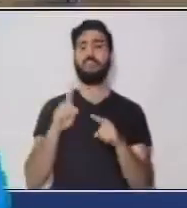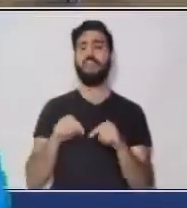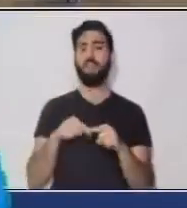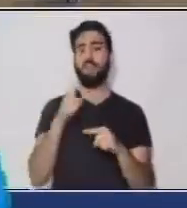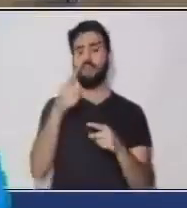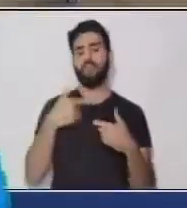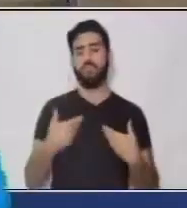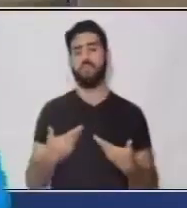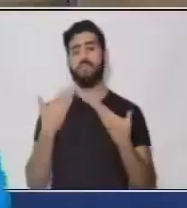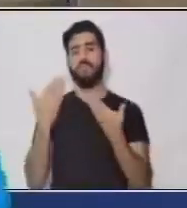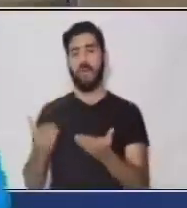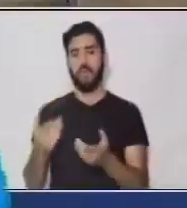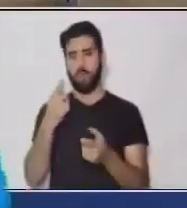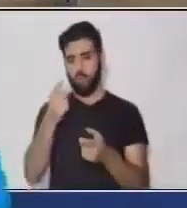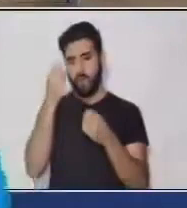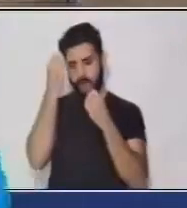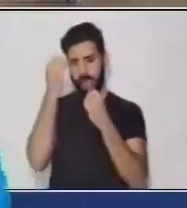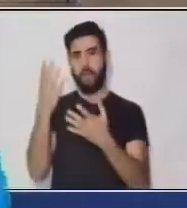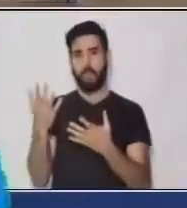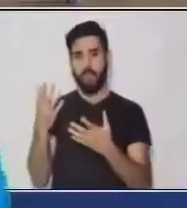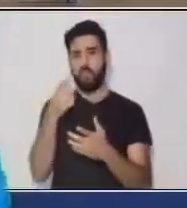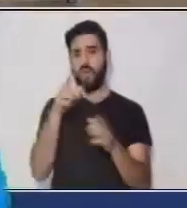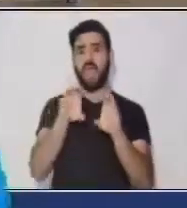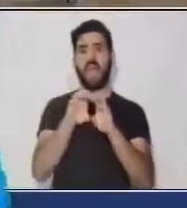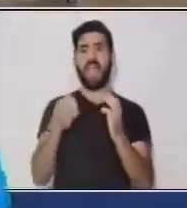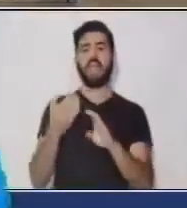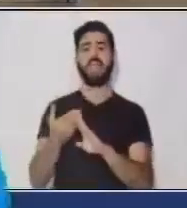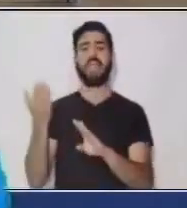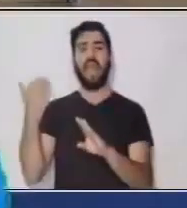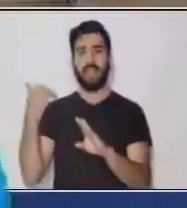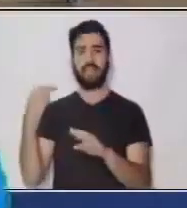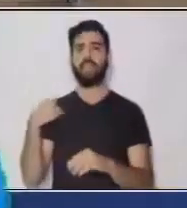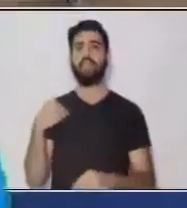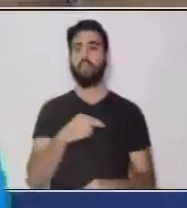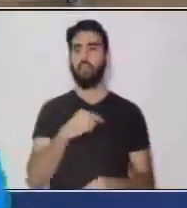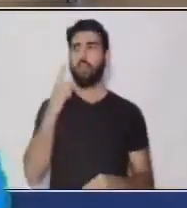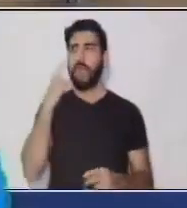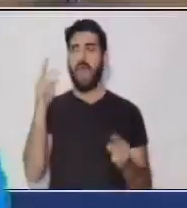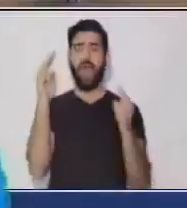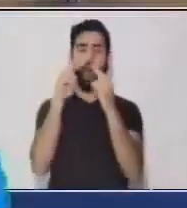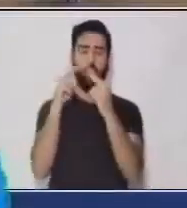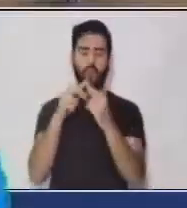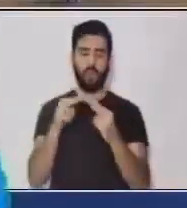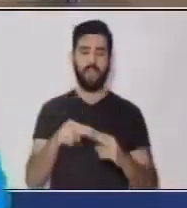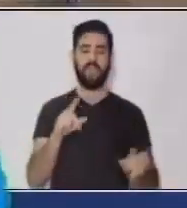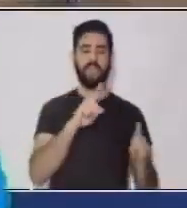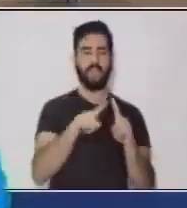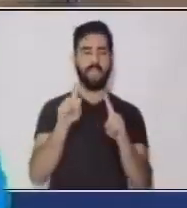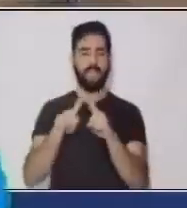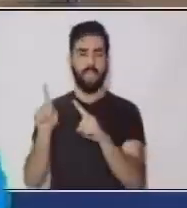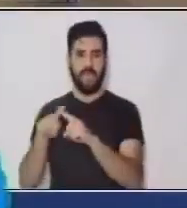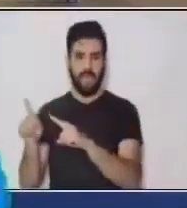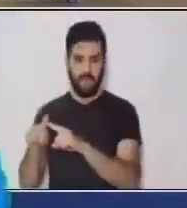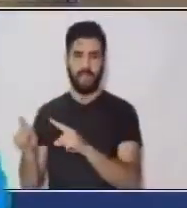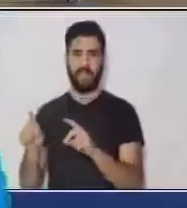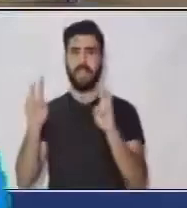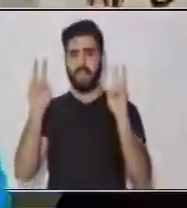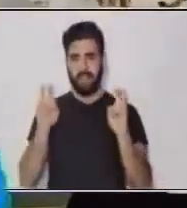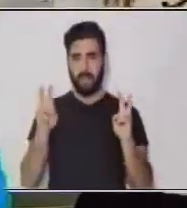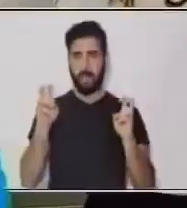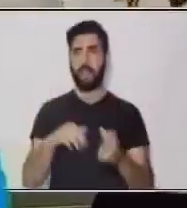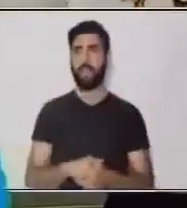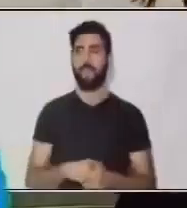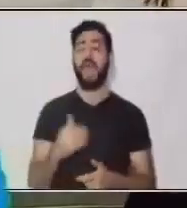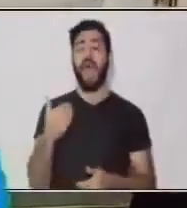Tomando en cuenta que en la clase anterior conocimos los diferentes tipos de textos. Hay textos formales